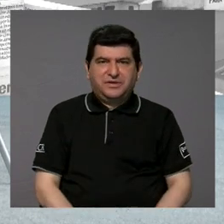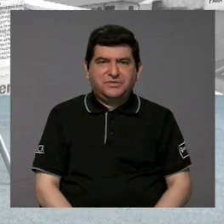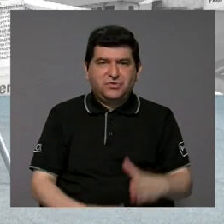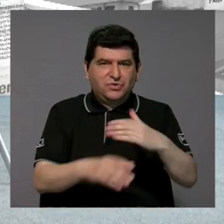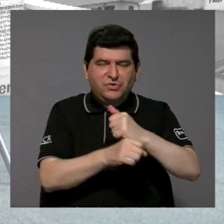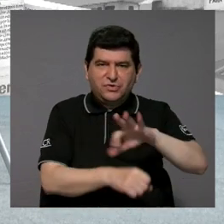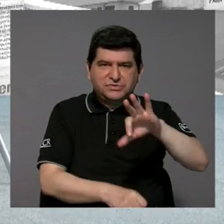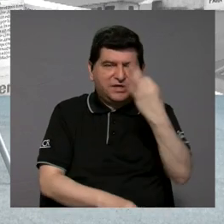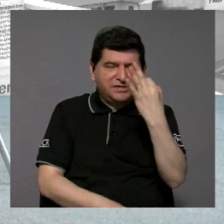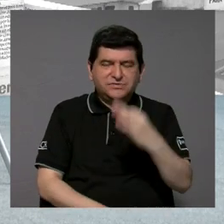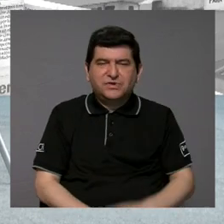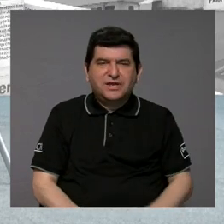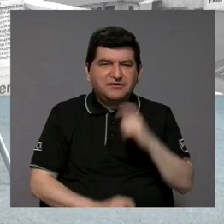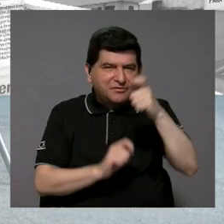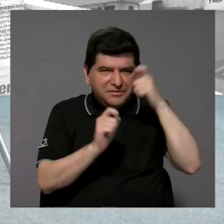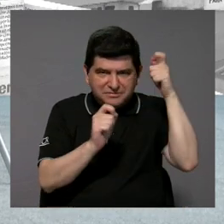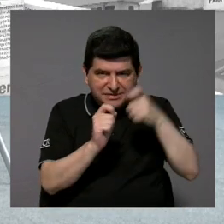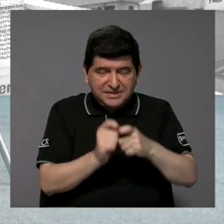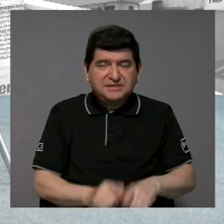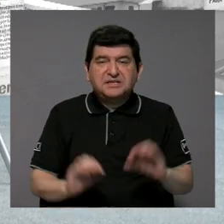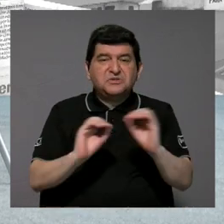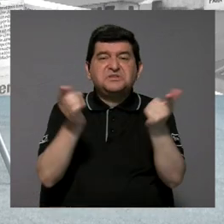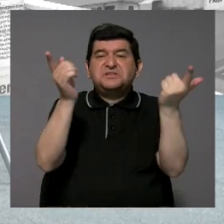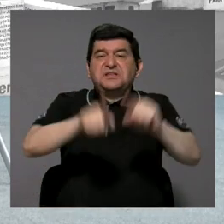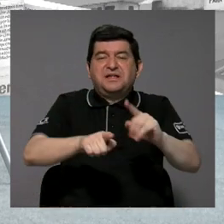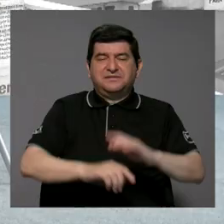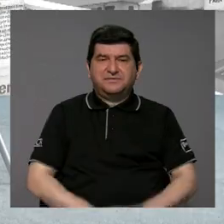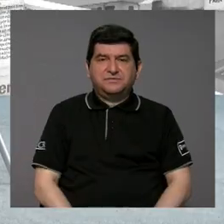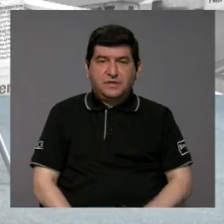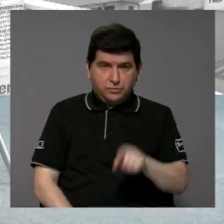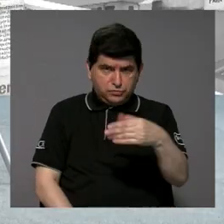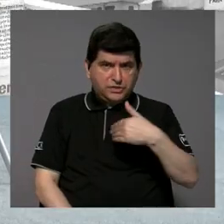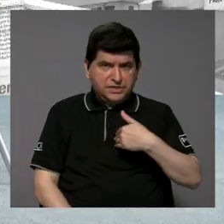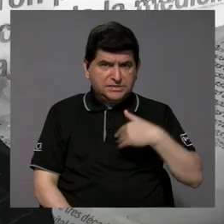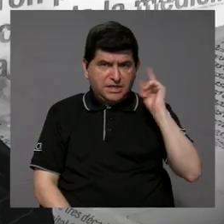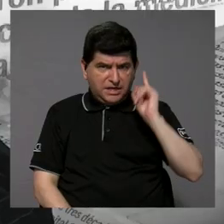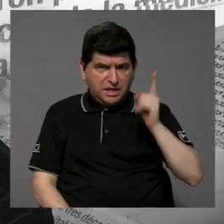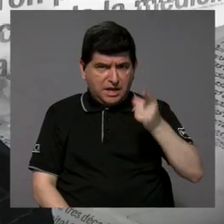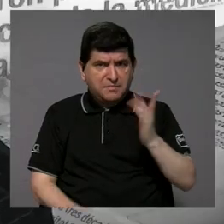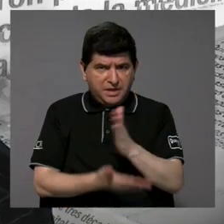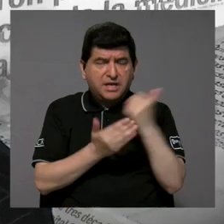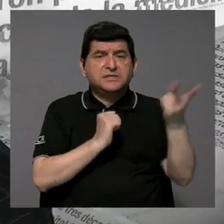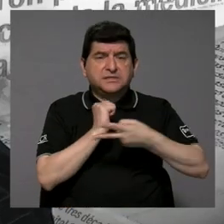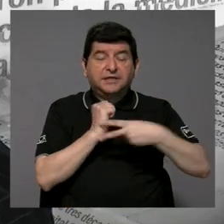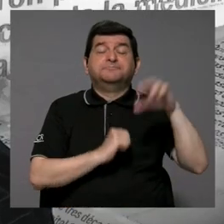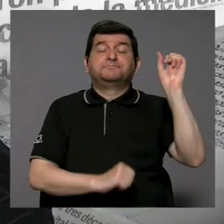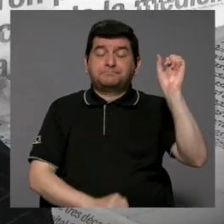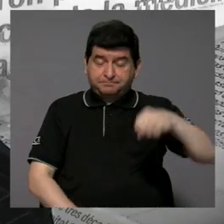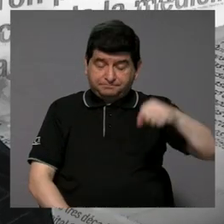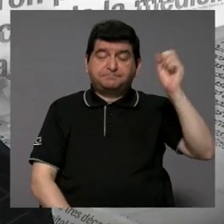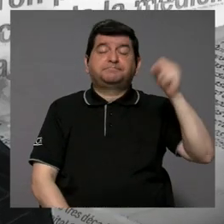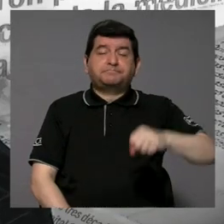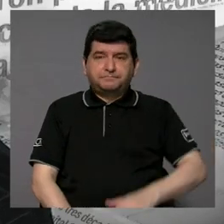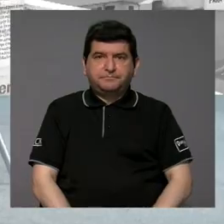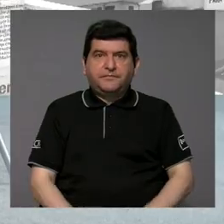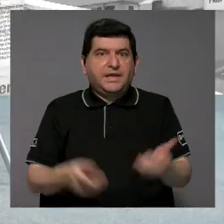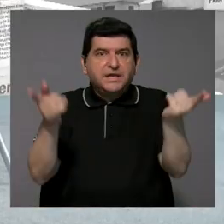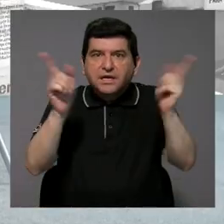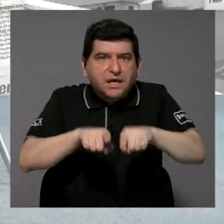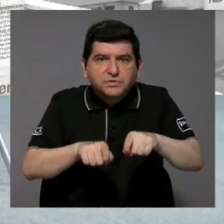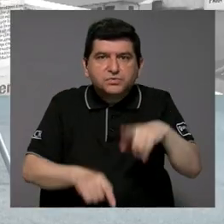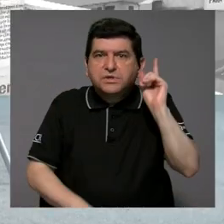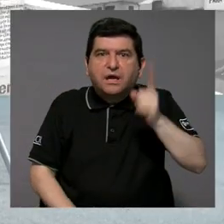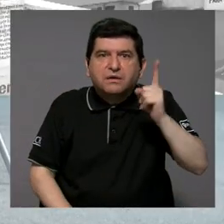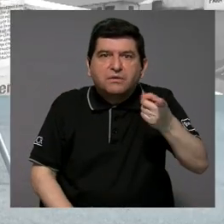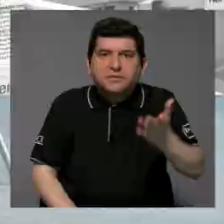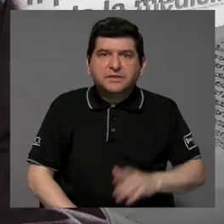se hizo de una forma correcta, entonces no pasa nada, ¿verdad? ¿Ustedes han recibido amenazas en algún momento? Sí. Sí. ¿Y qué ha pasado